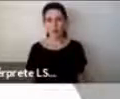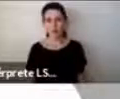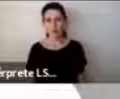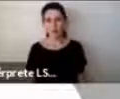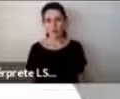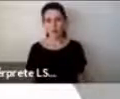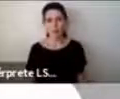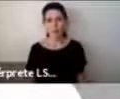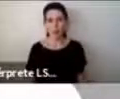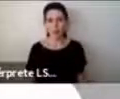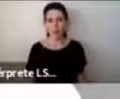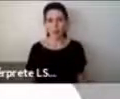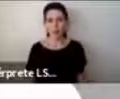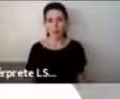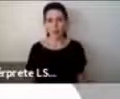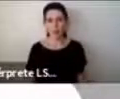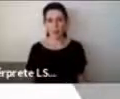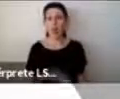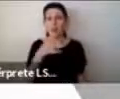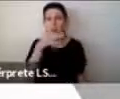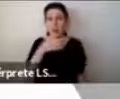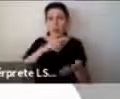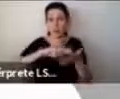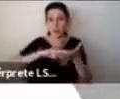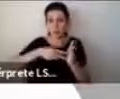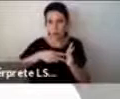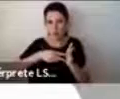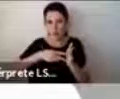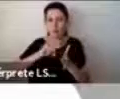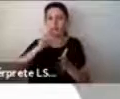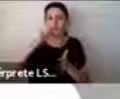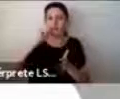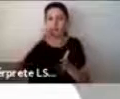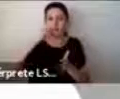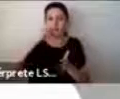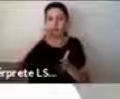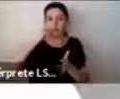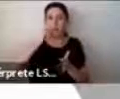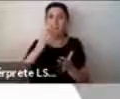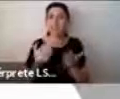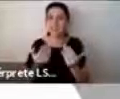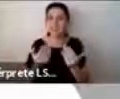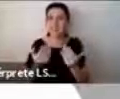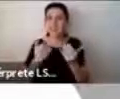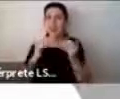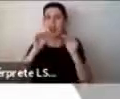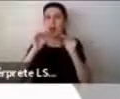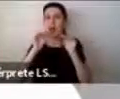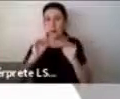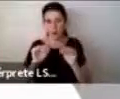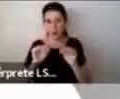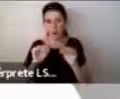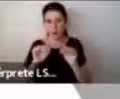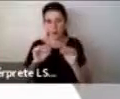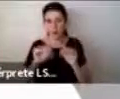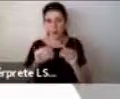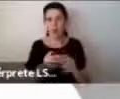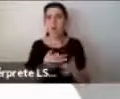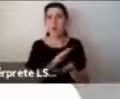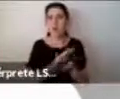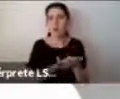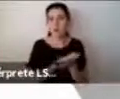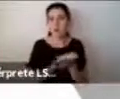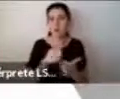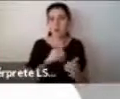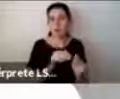de apoyo significativamente mayor. Pero si ustedes se dan cuenta, entender que alguien pueda necesitar este nivel de apoyo o este nivel